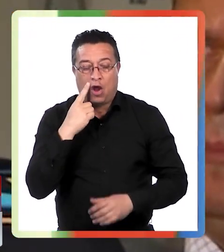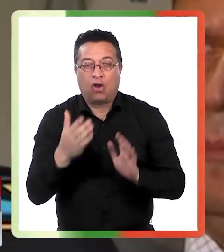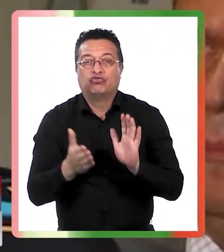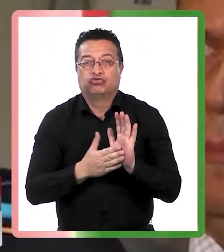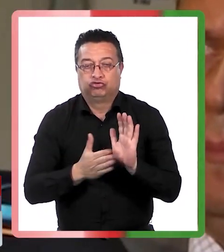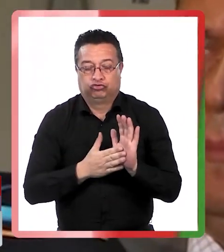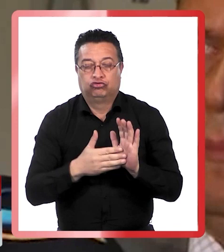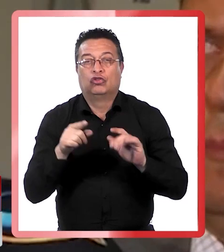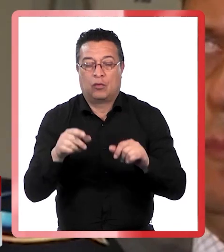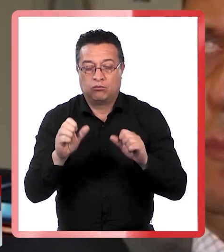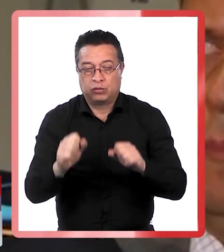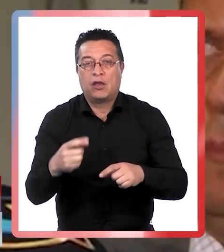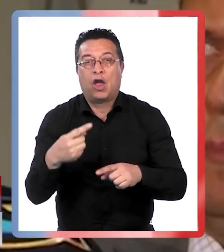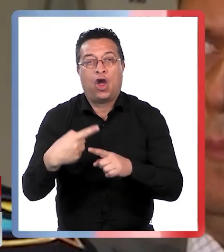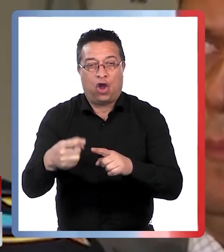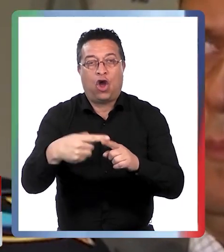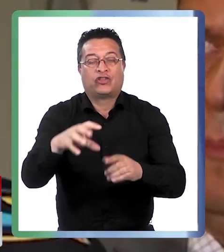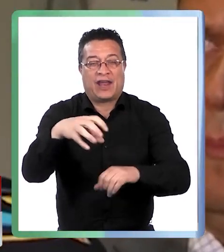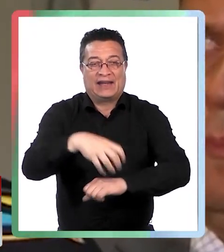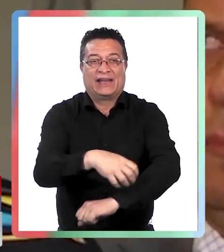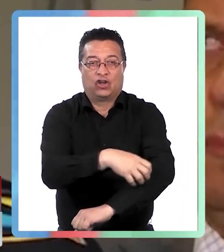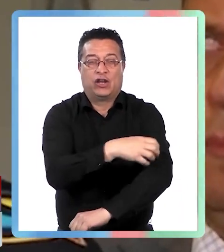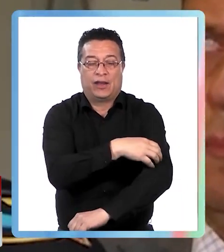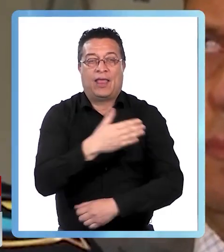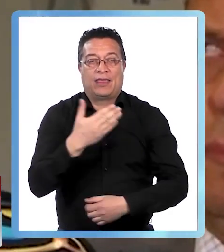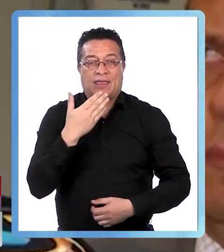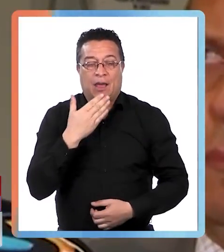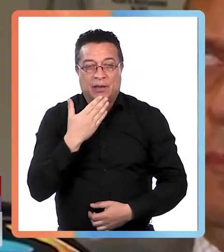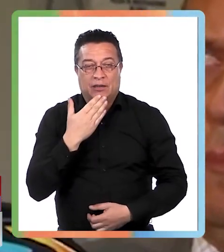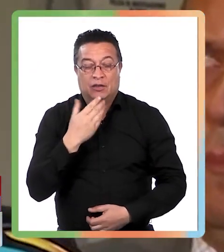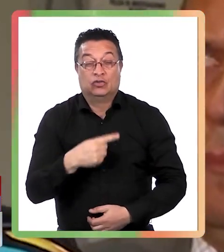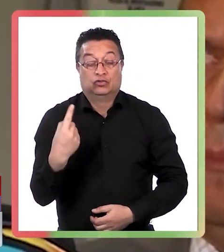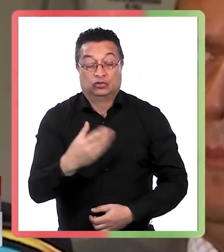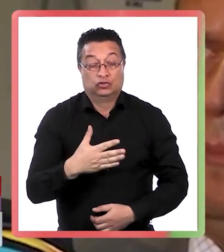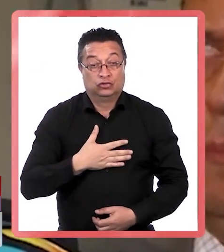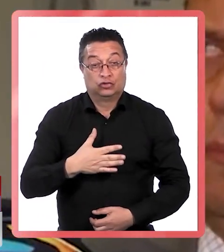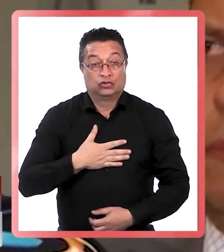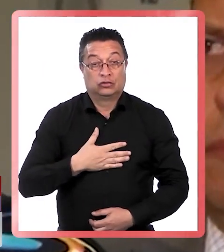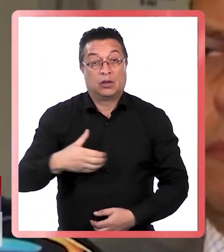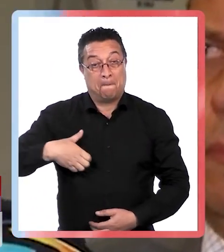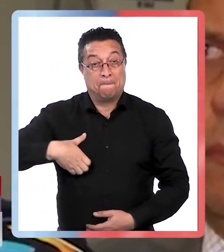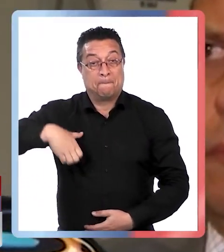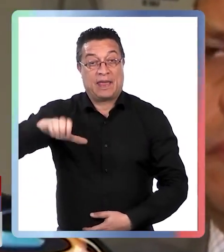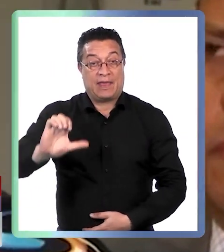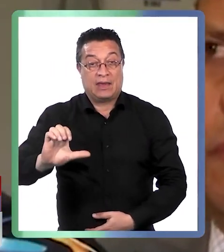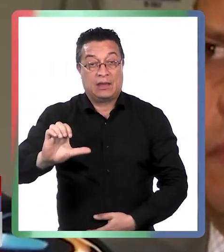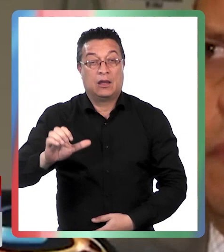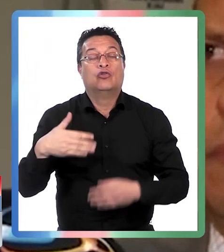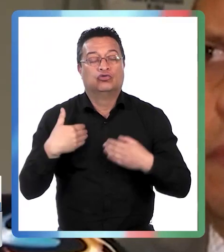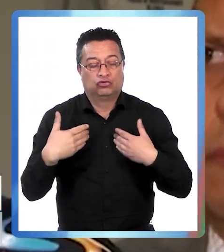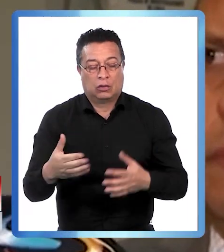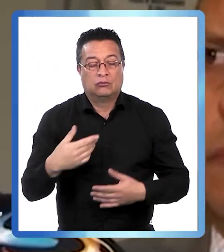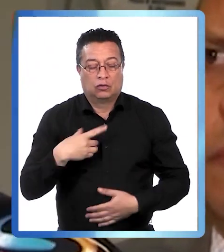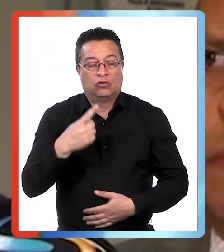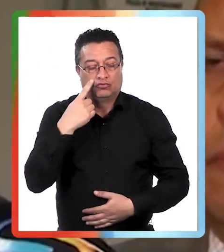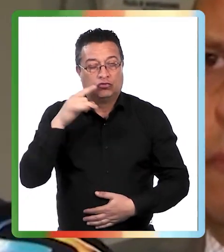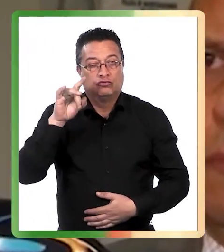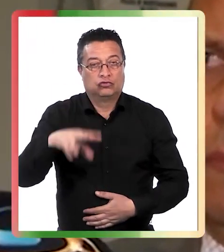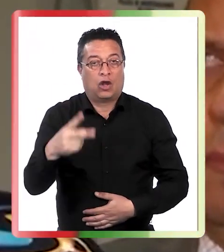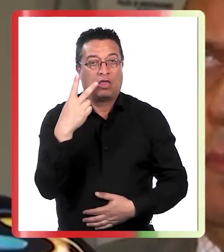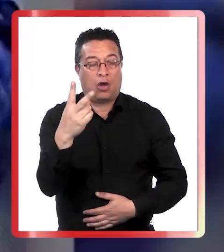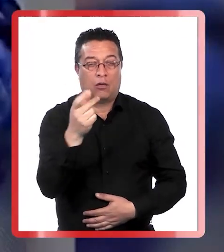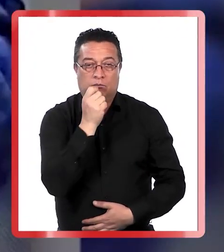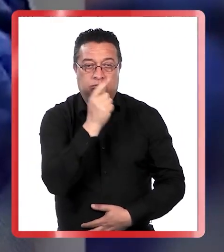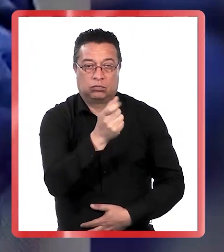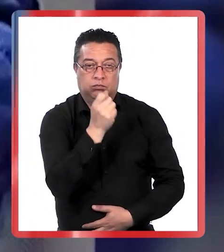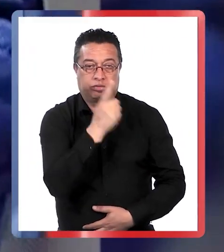antecedentes que estarían operando también en otras regiones nosotros como PDI estuvimos en conocimiento